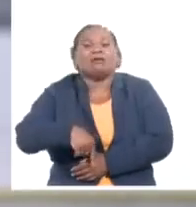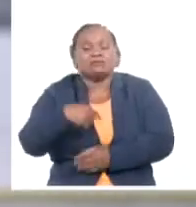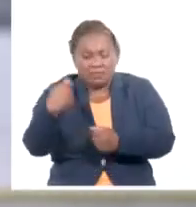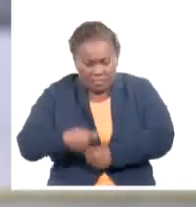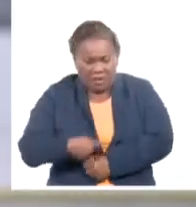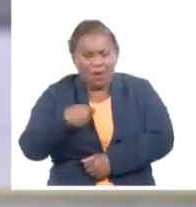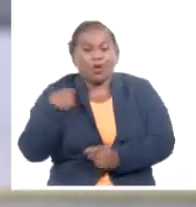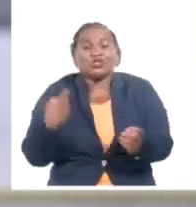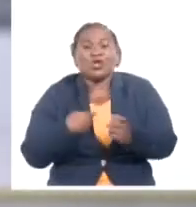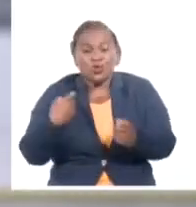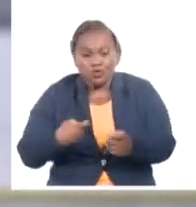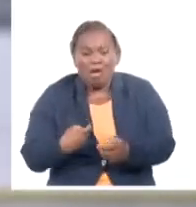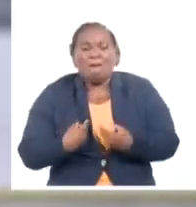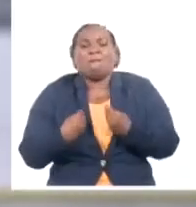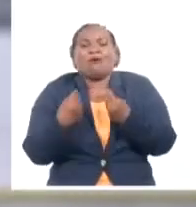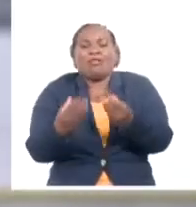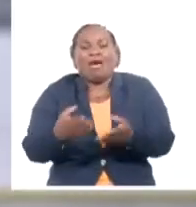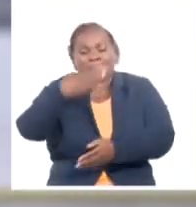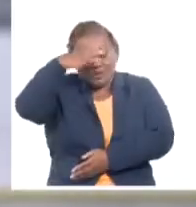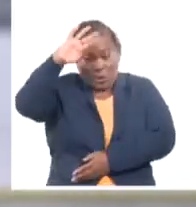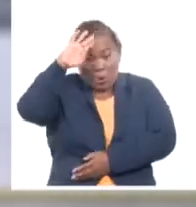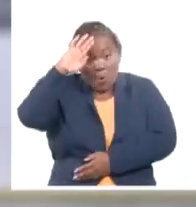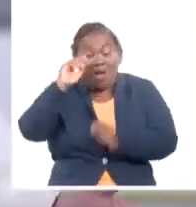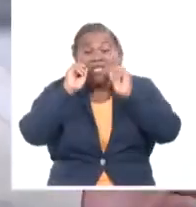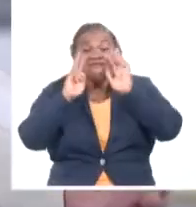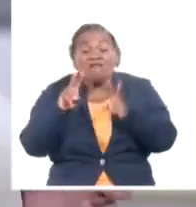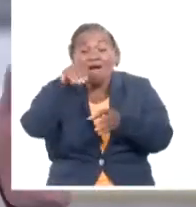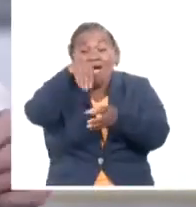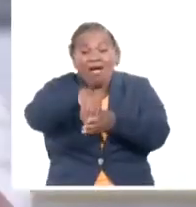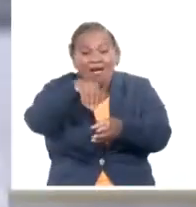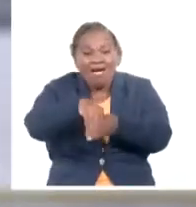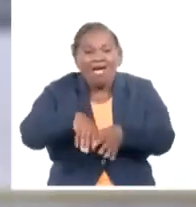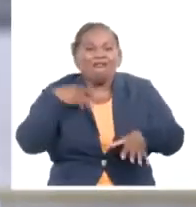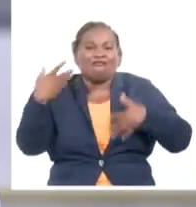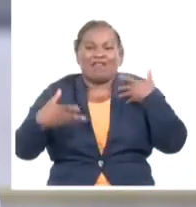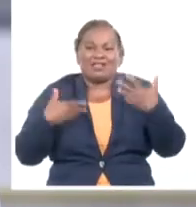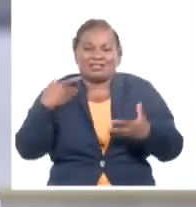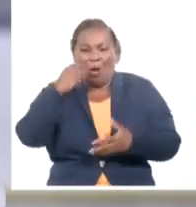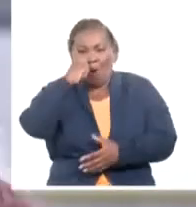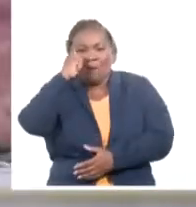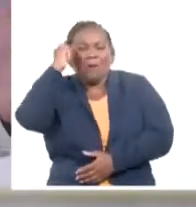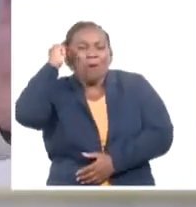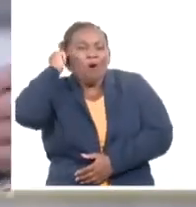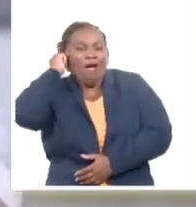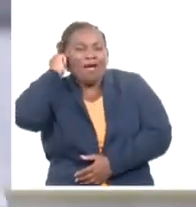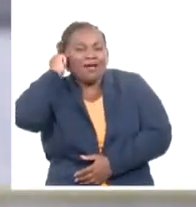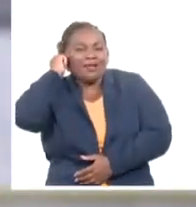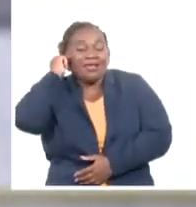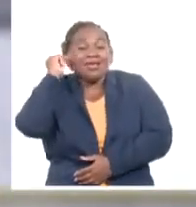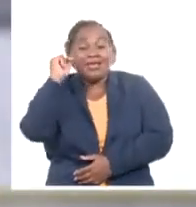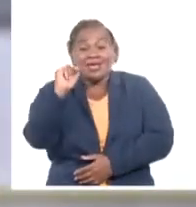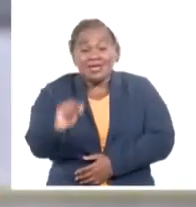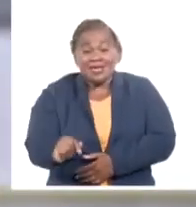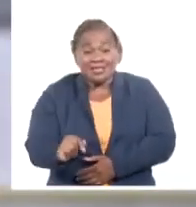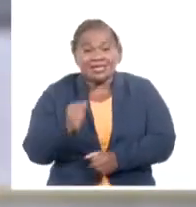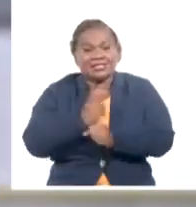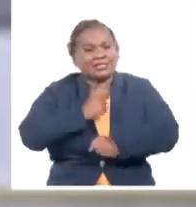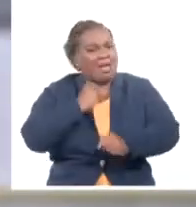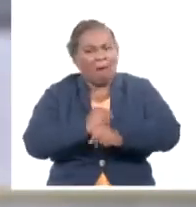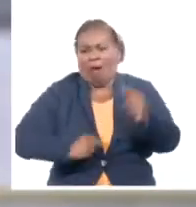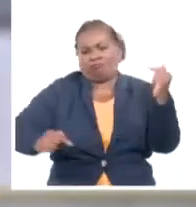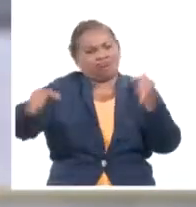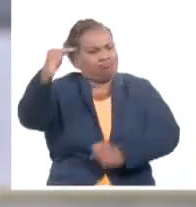poner la patria en condición de que vivan en ella más felices los hombres. Sea ese nuestro empeño sagrado.